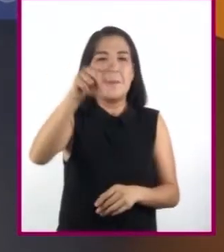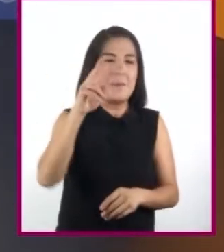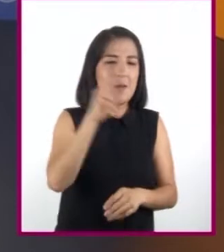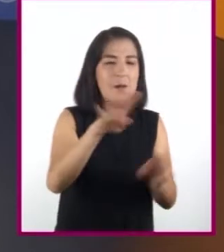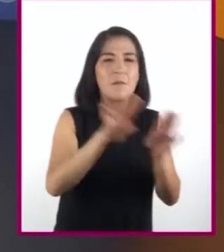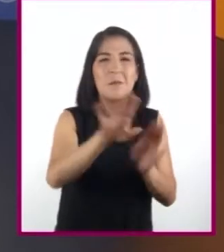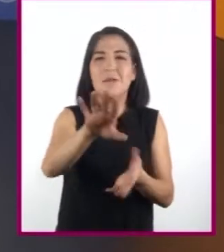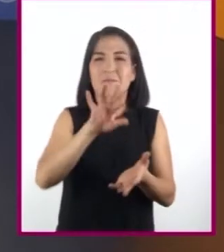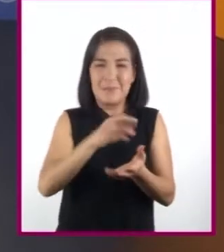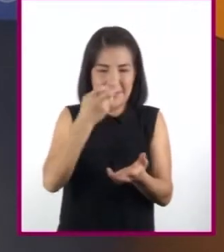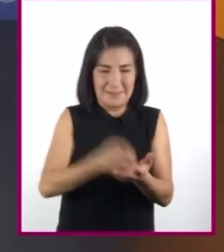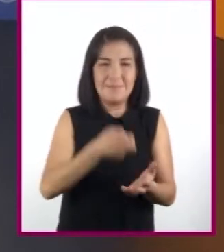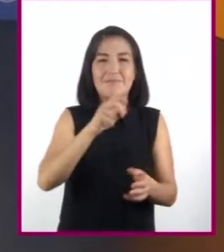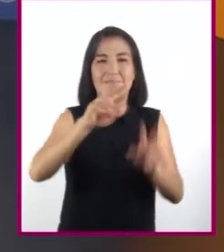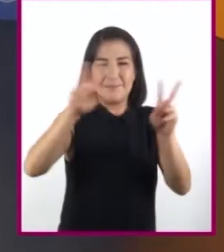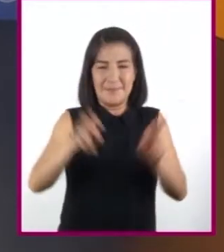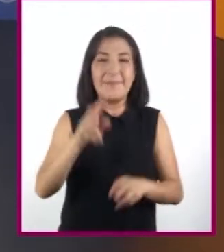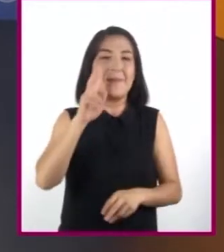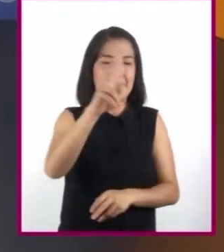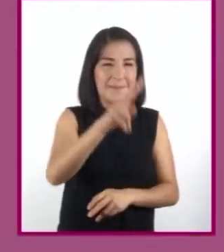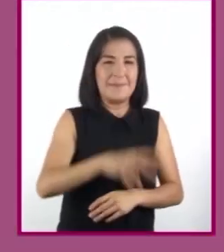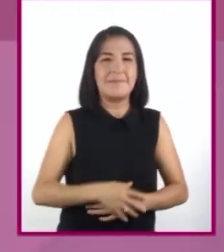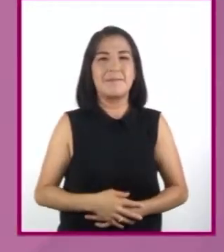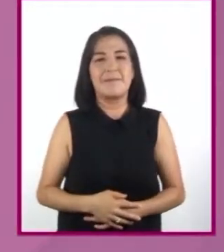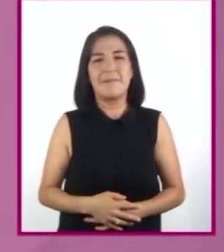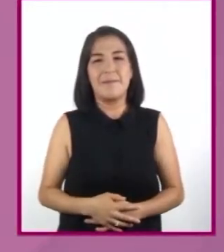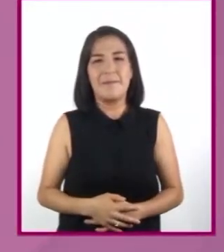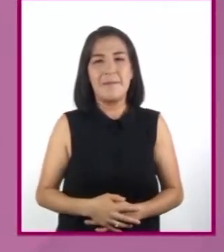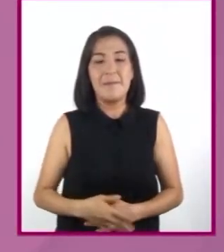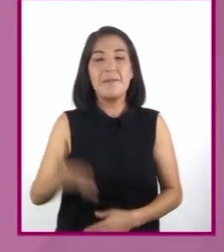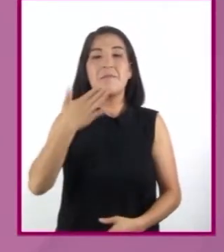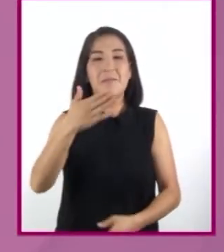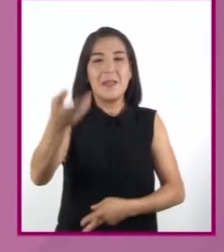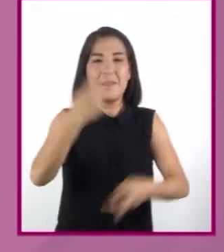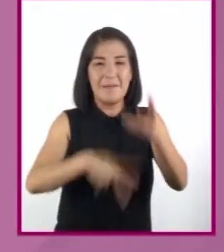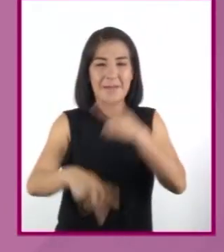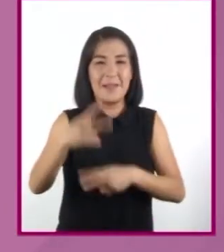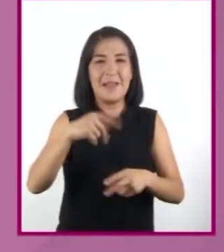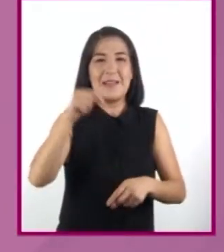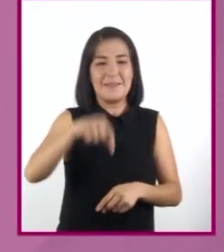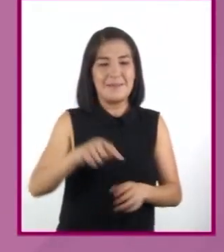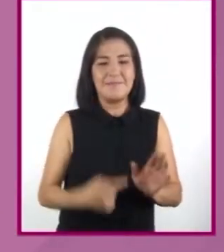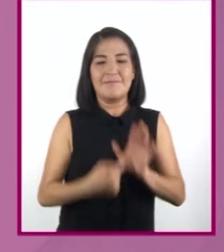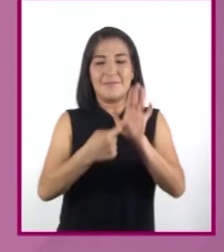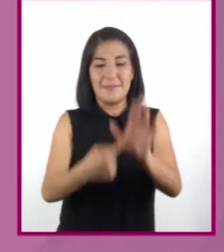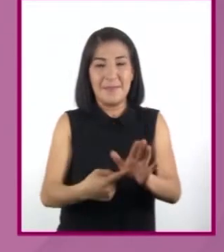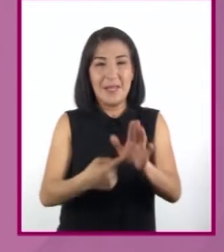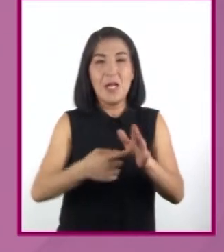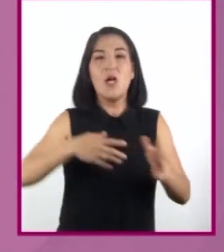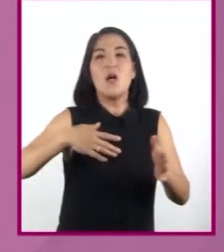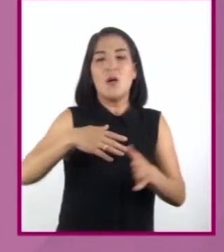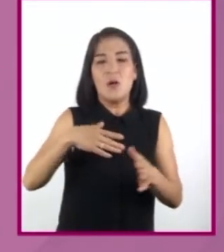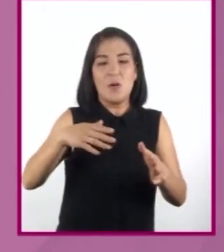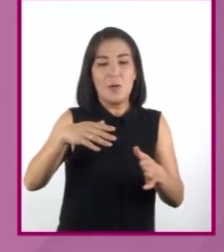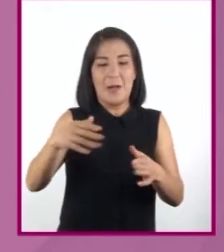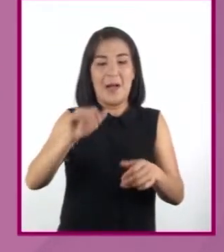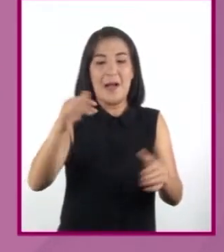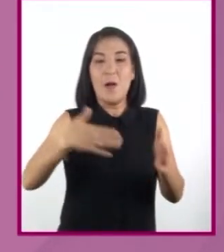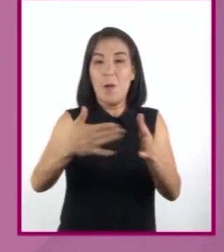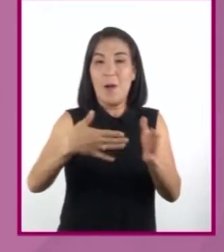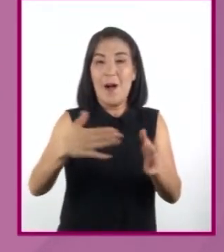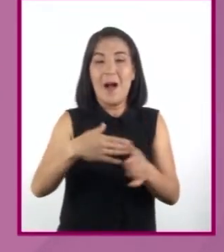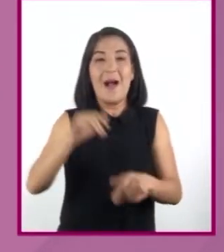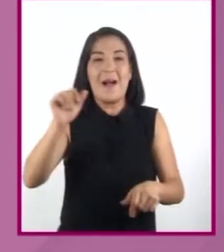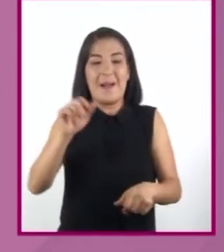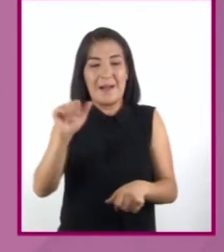de este subgénero. Vamos a verlo. Bienvenidos a su reality show, Cocina de Autor. En el Café de las